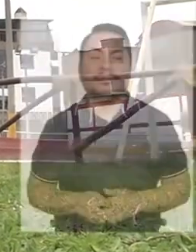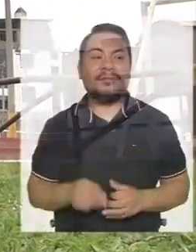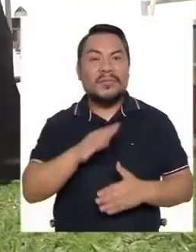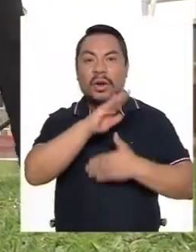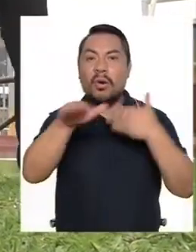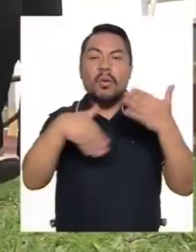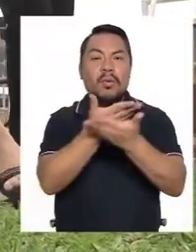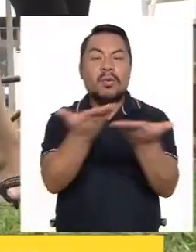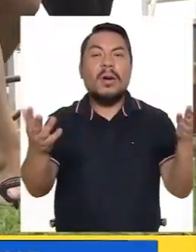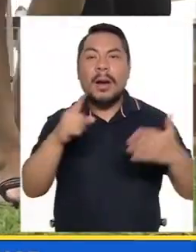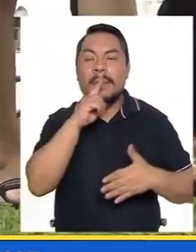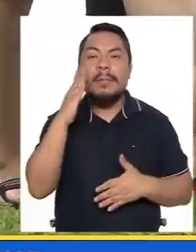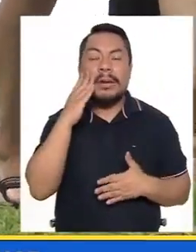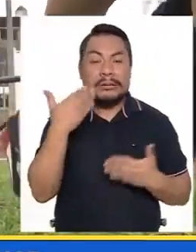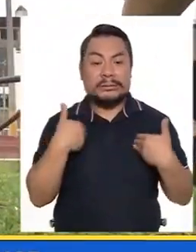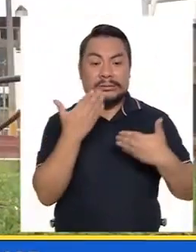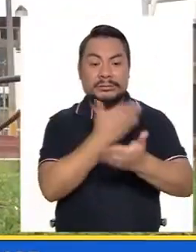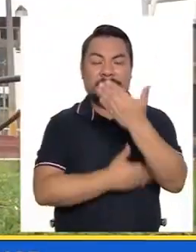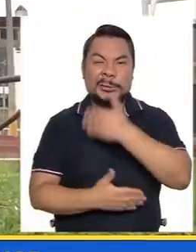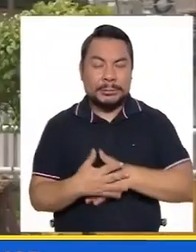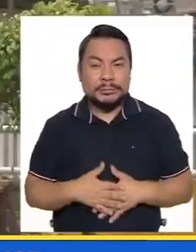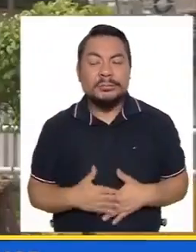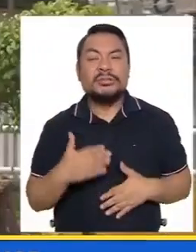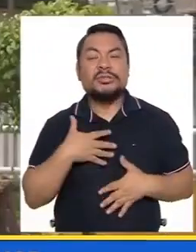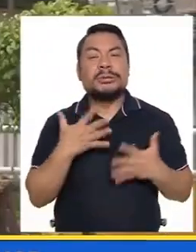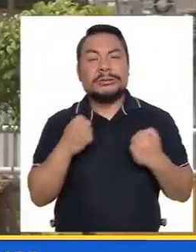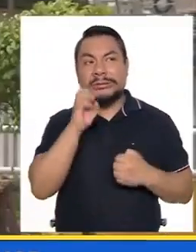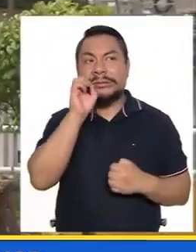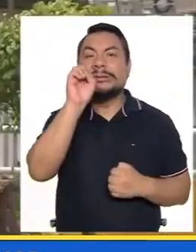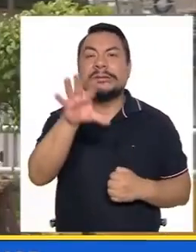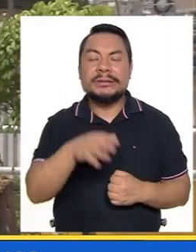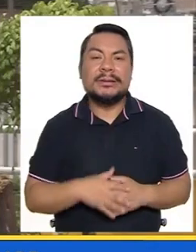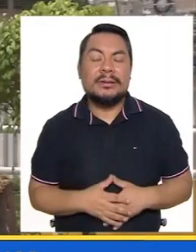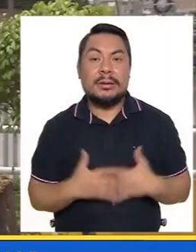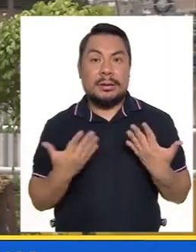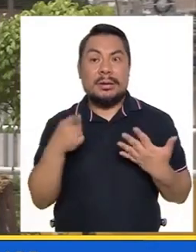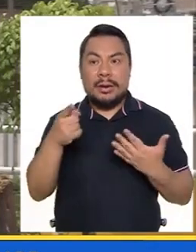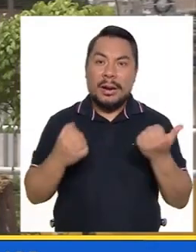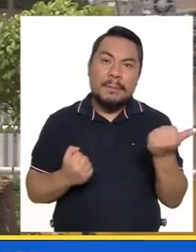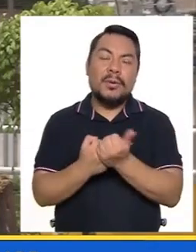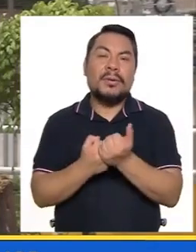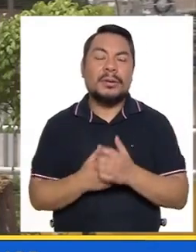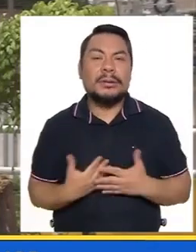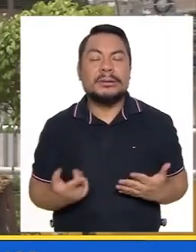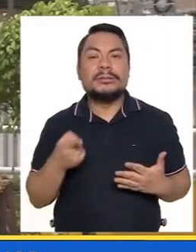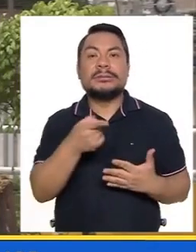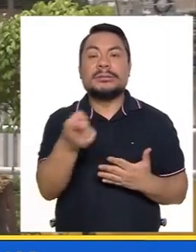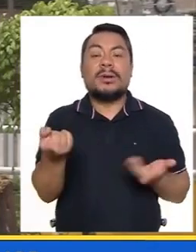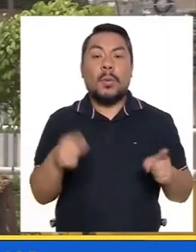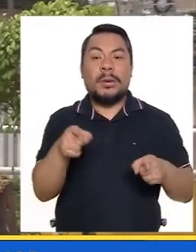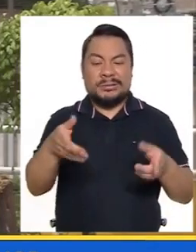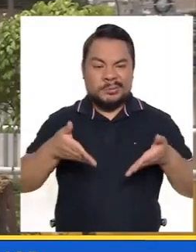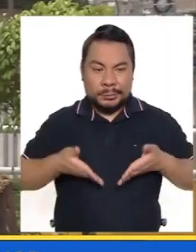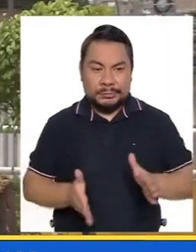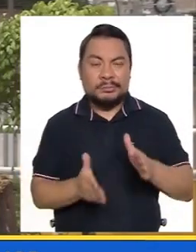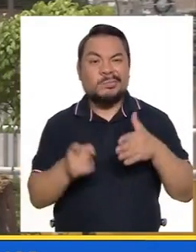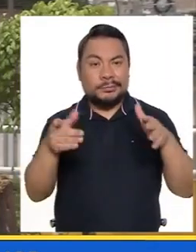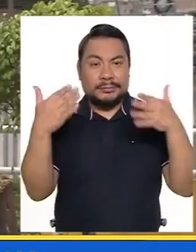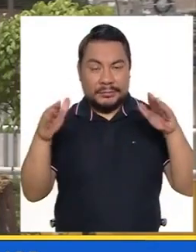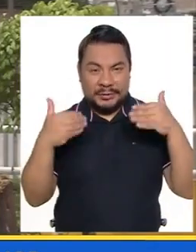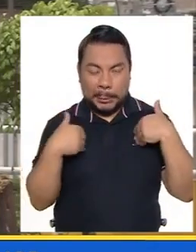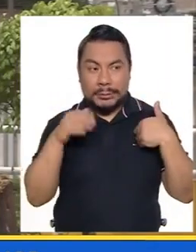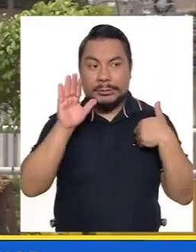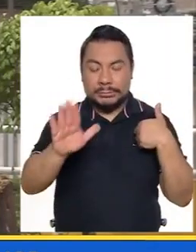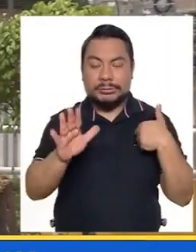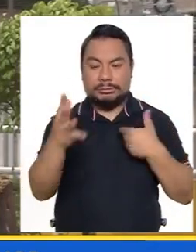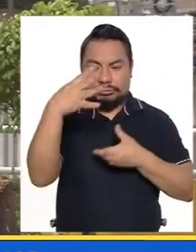A todos los padres que tienen hijos con discapacidad, yo les quiero decir que apoyen desde que nacen, desde que